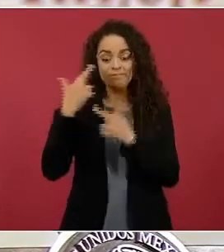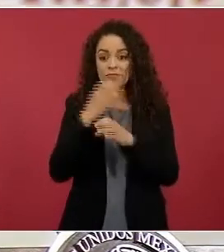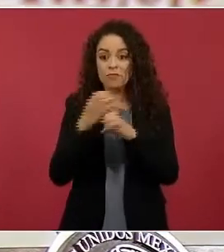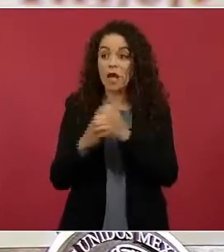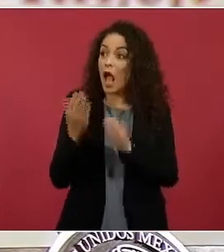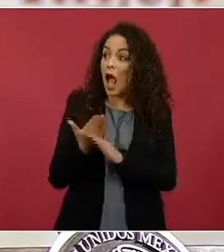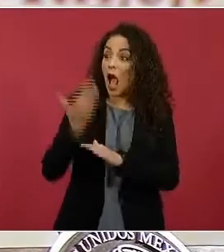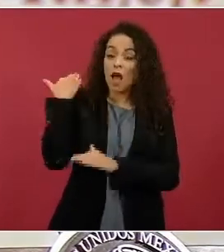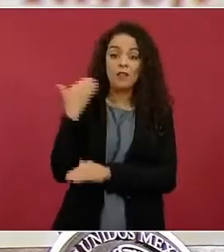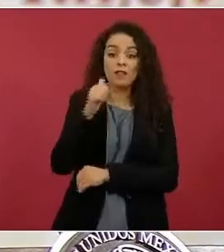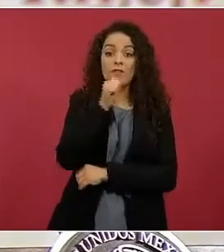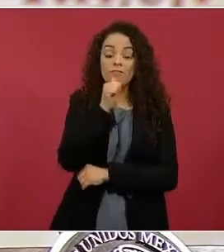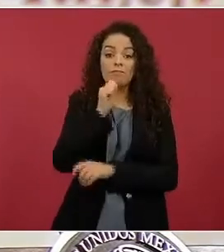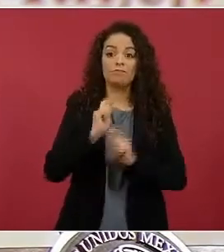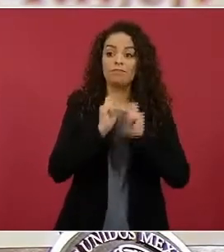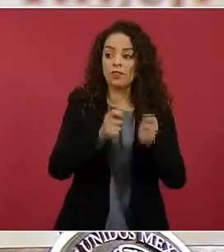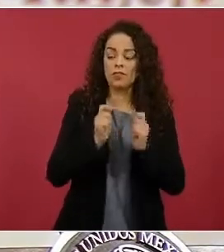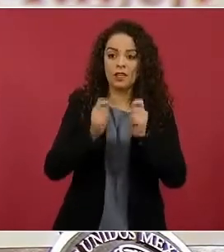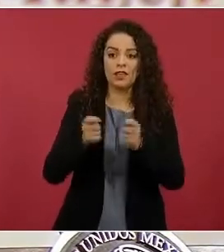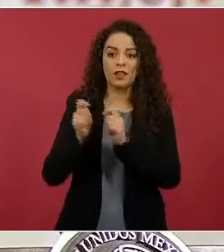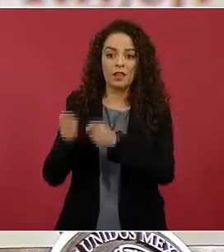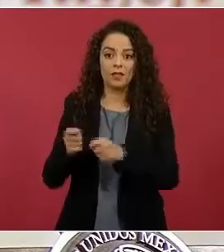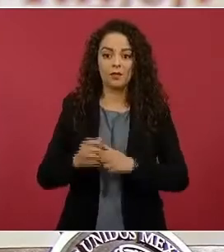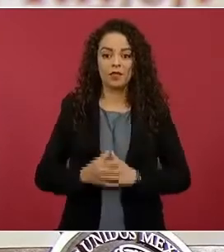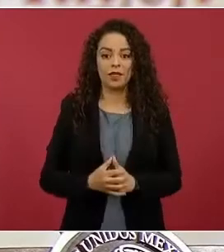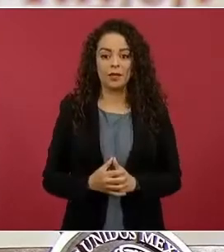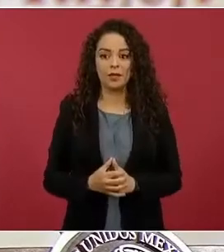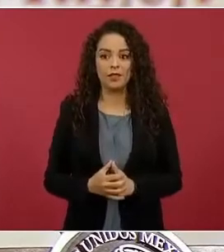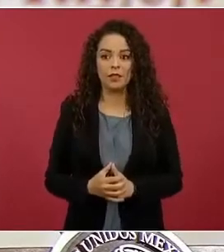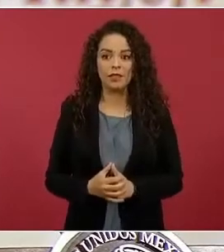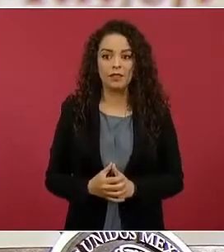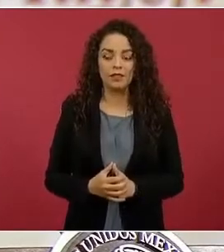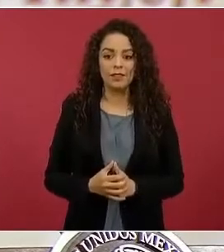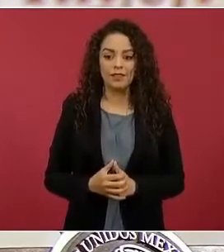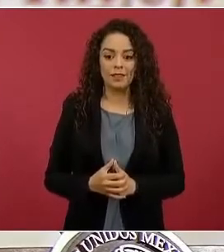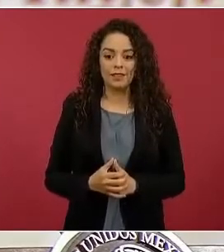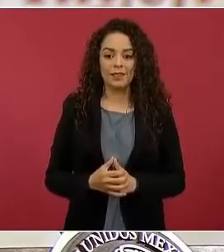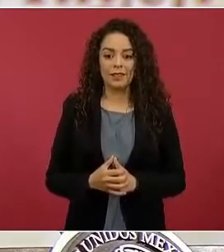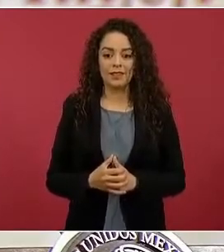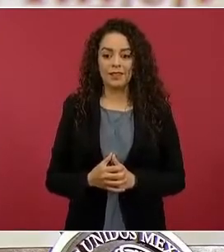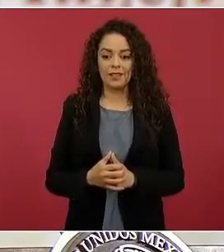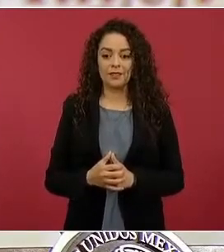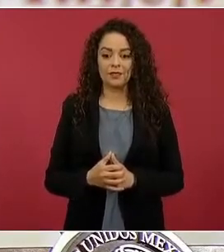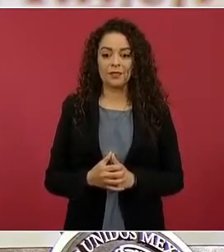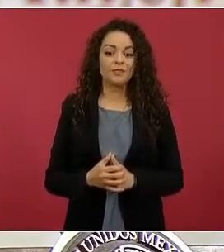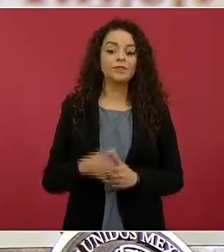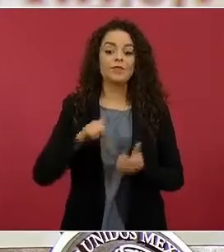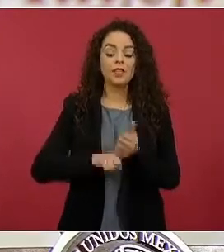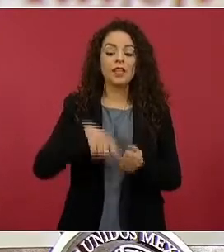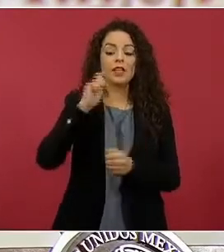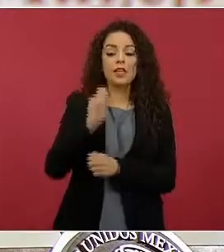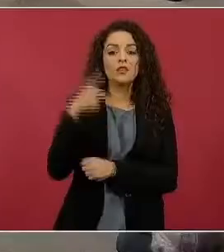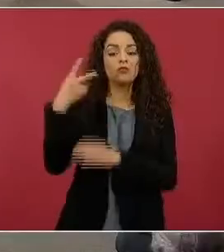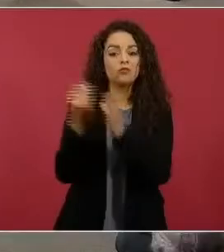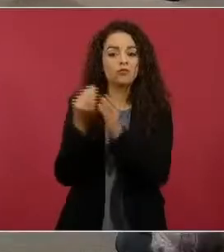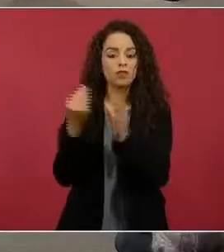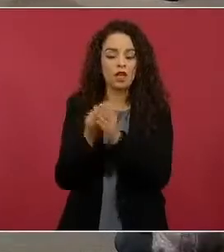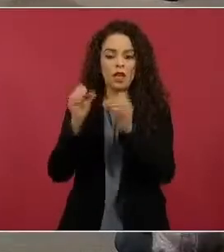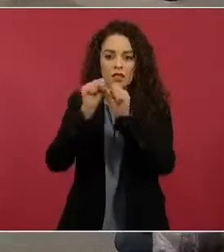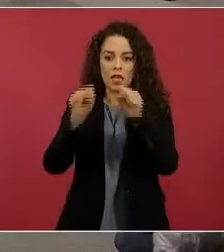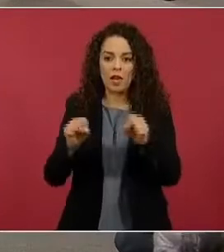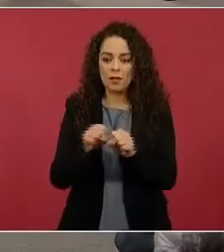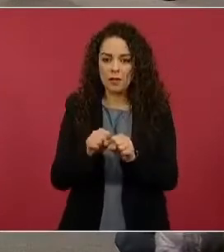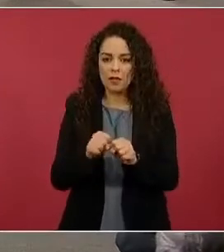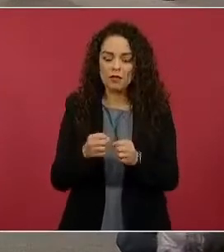asignaban, no se asignaba ningún recurso de esta naturaleza a desarrollar las capacidades locales de los servicios forenses en los